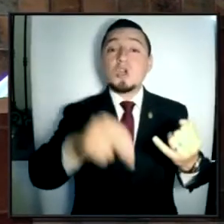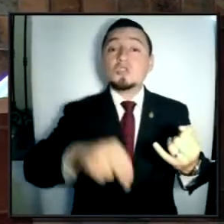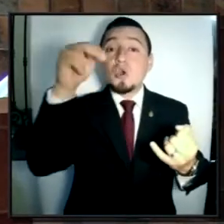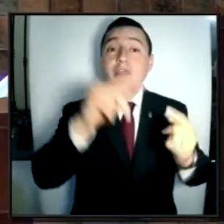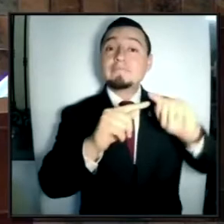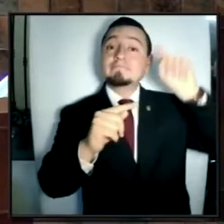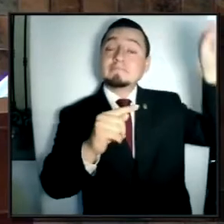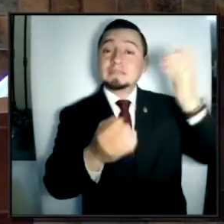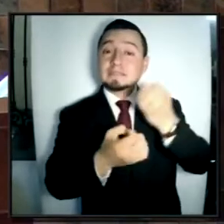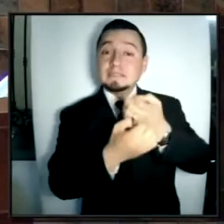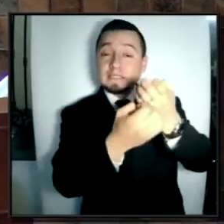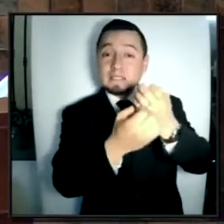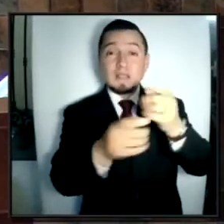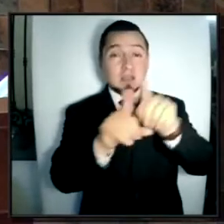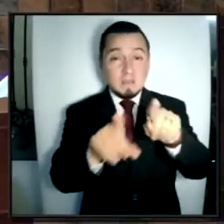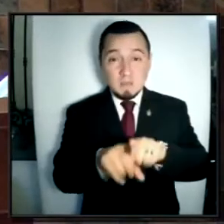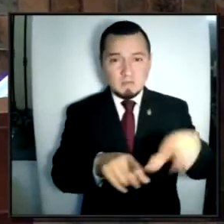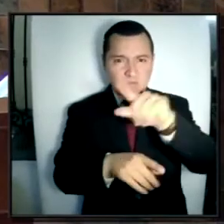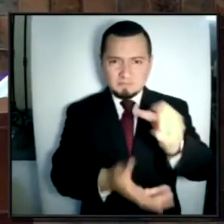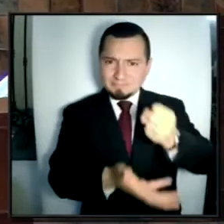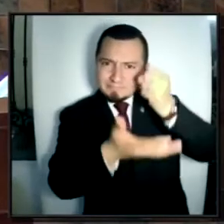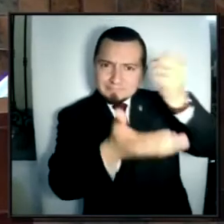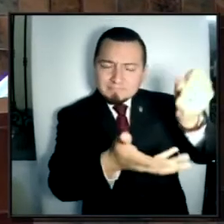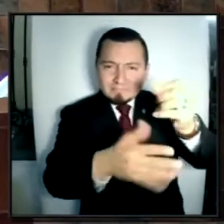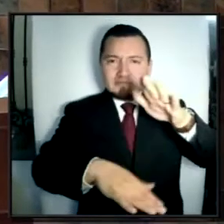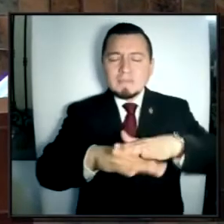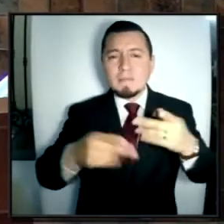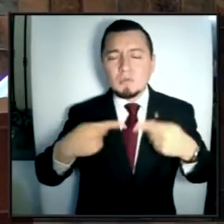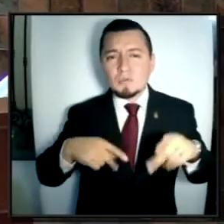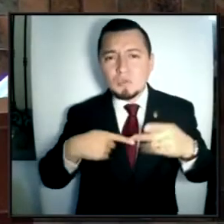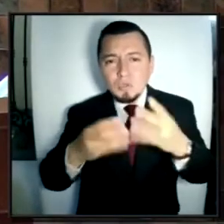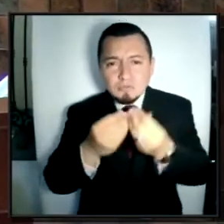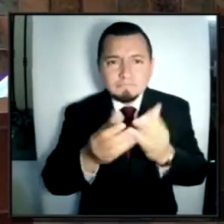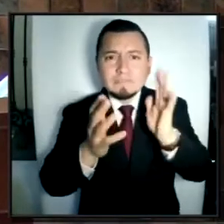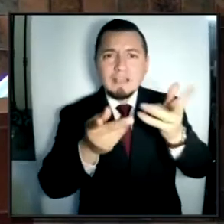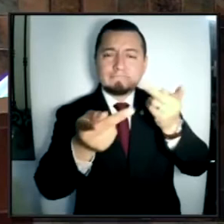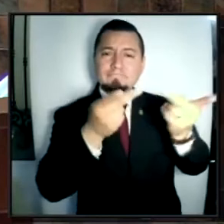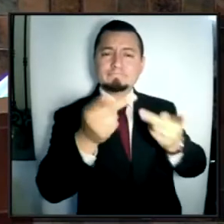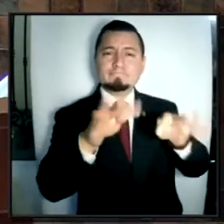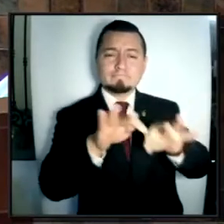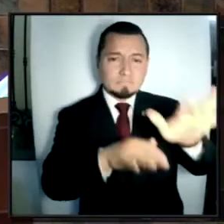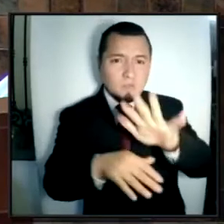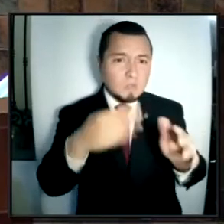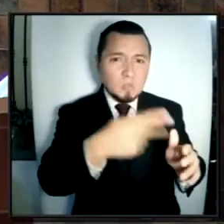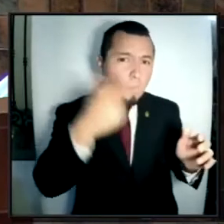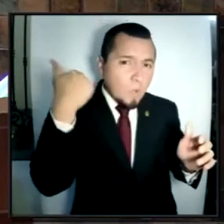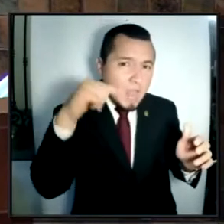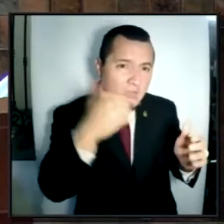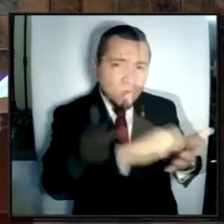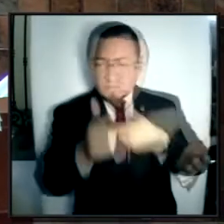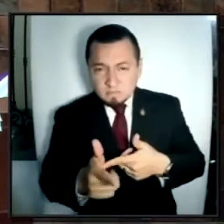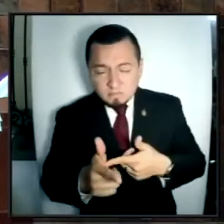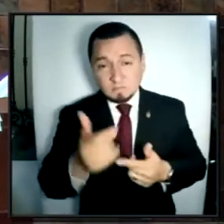y de los recursos para contar con mayor personal los que ya operan en la zona metropolitana de Guadalajara y Puerto